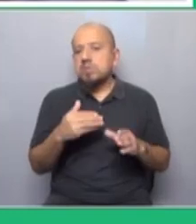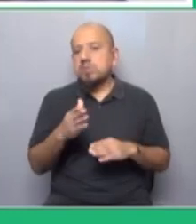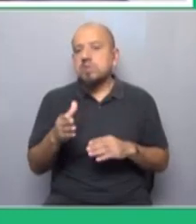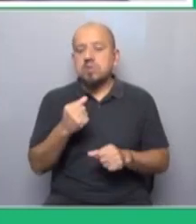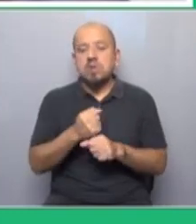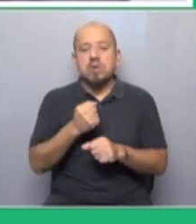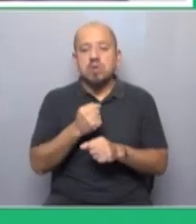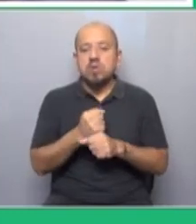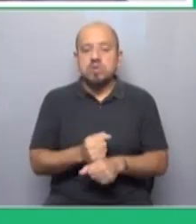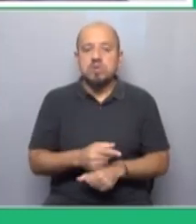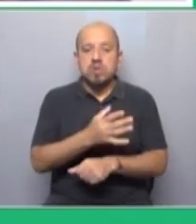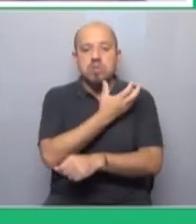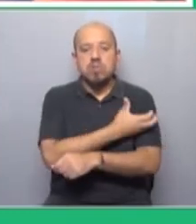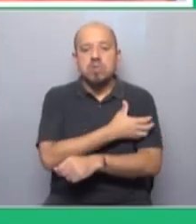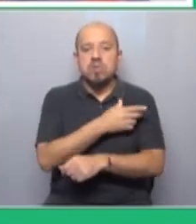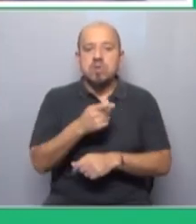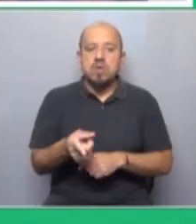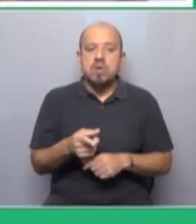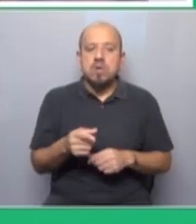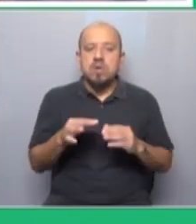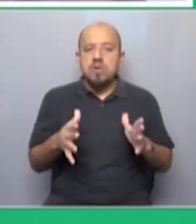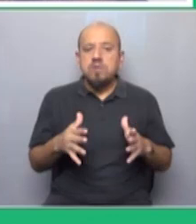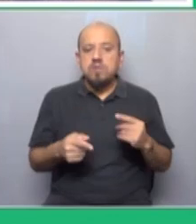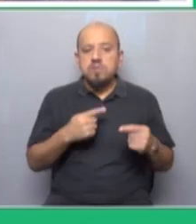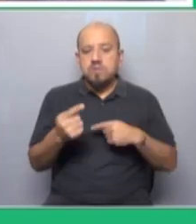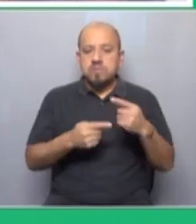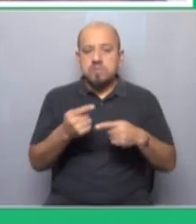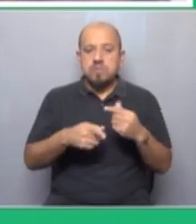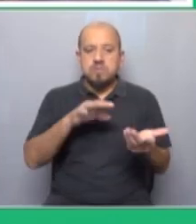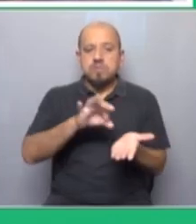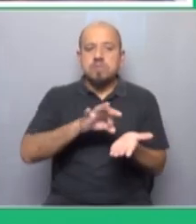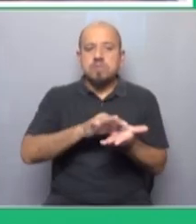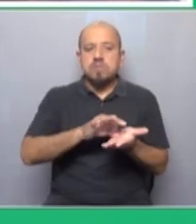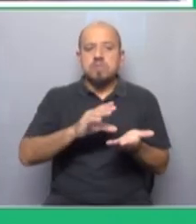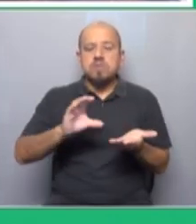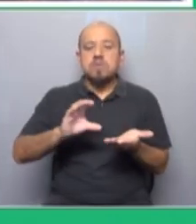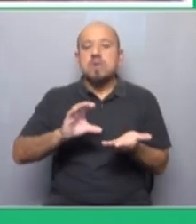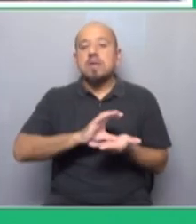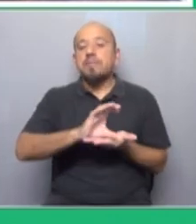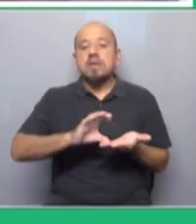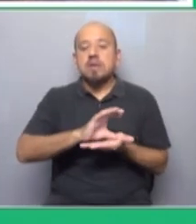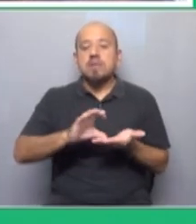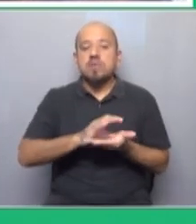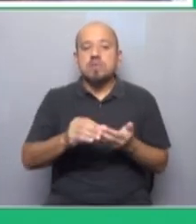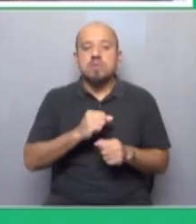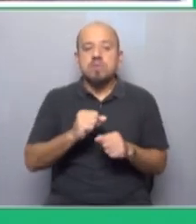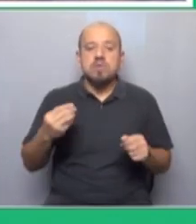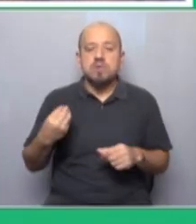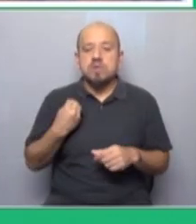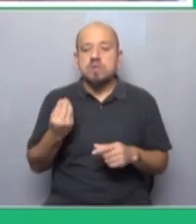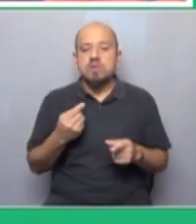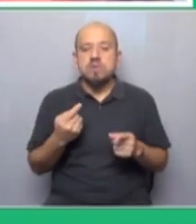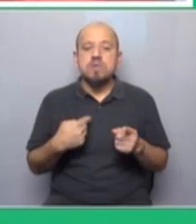obrera, a los pobres, para garantizar el sistema, para salvar el capitalismo de sí mismo y de las luchas desde